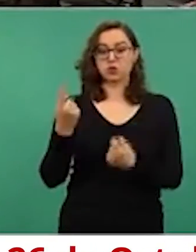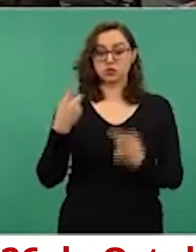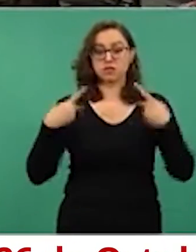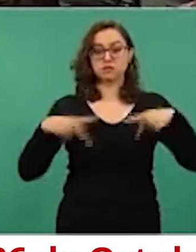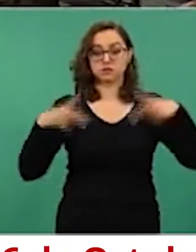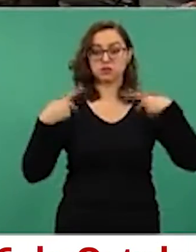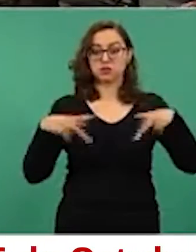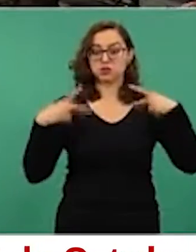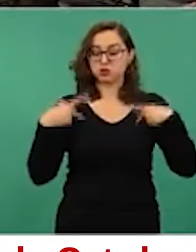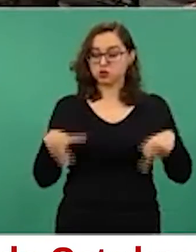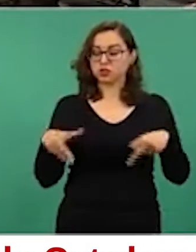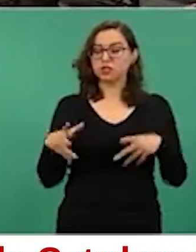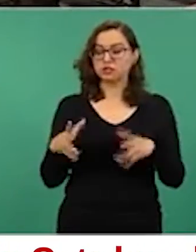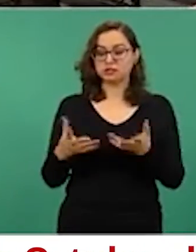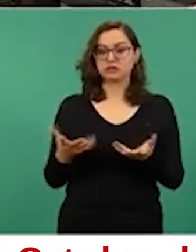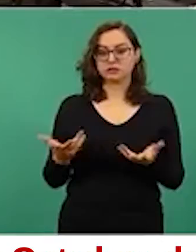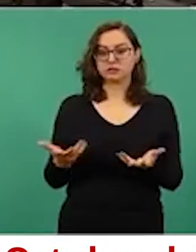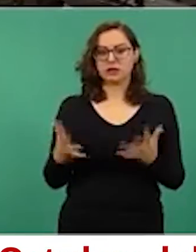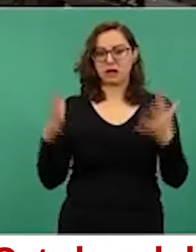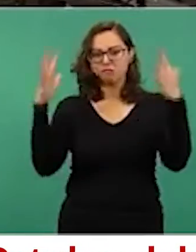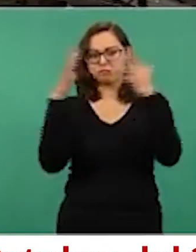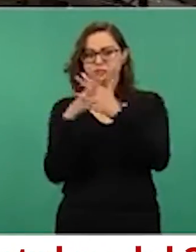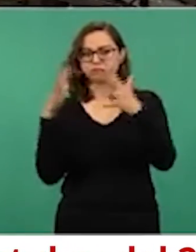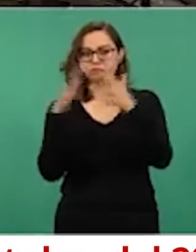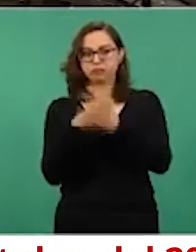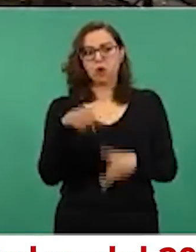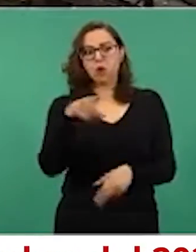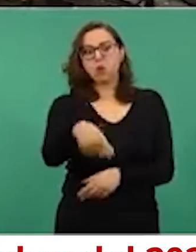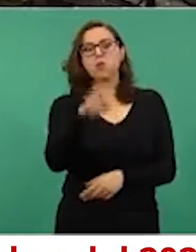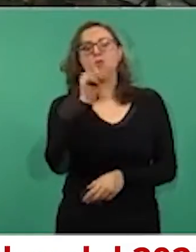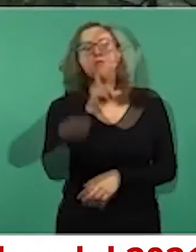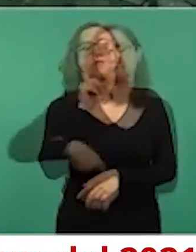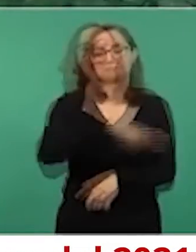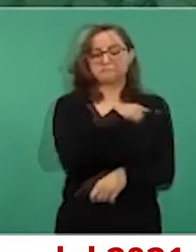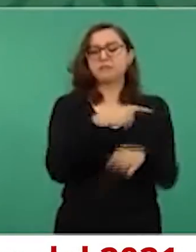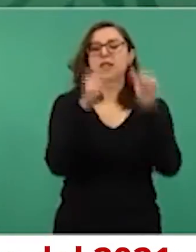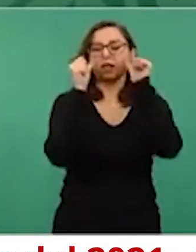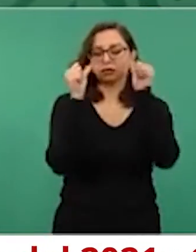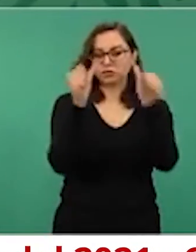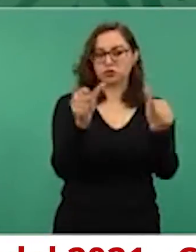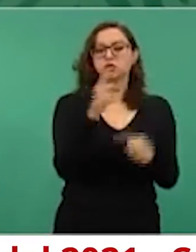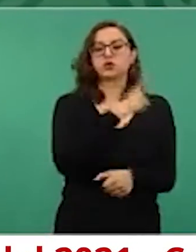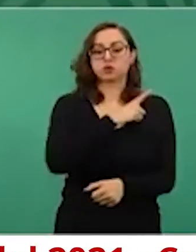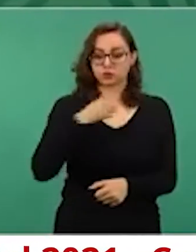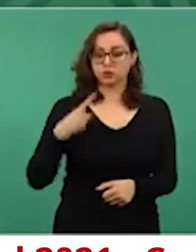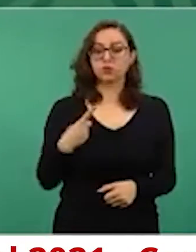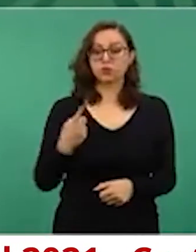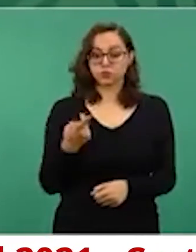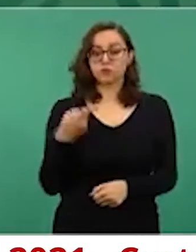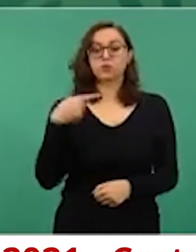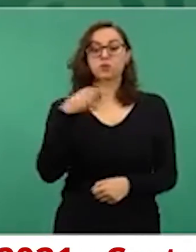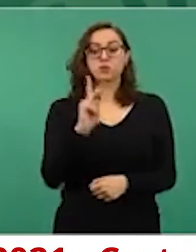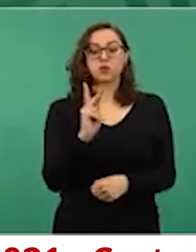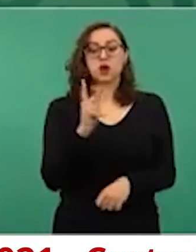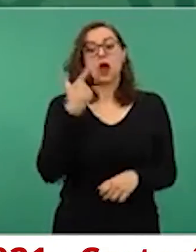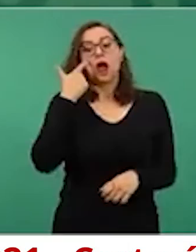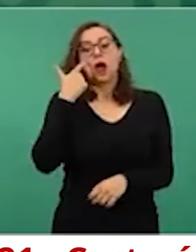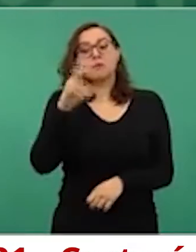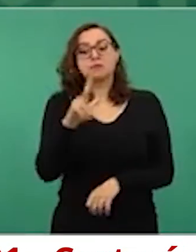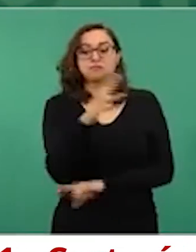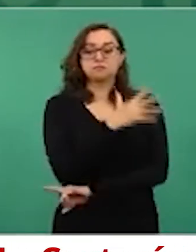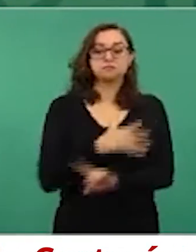Jessica Silva? ¿Qué va a pasar con las investigaciones? Vamos a ver en qué condiciones